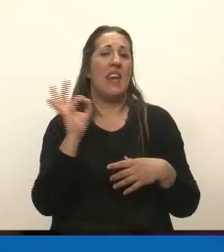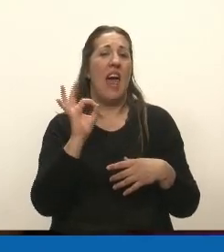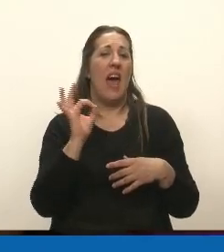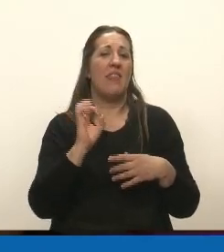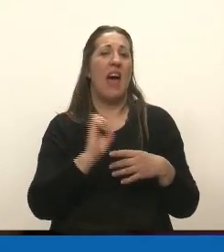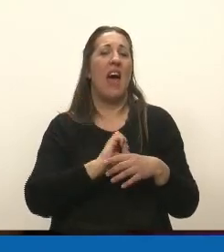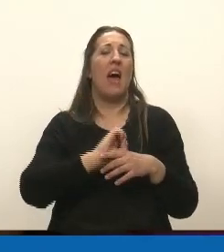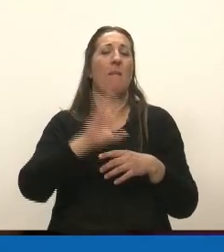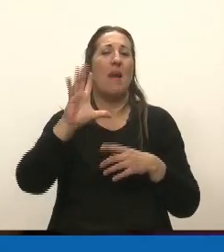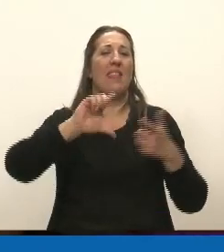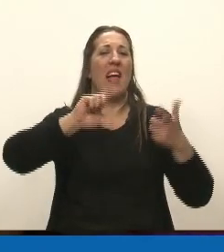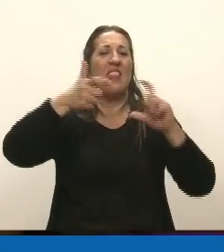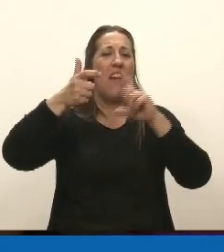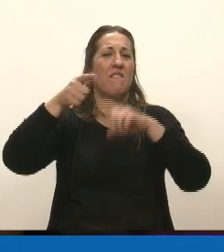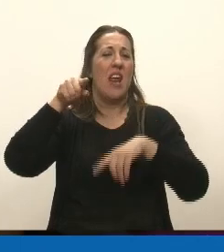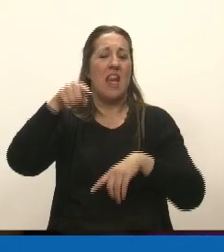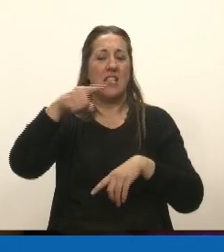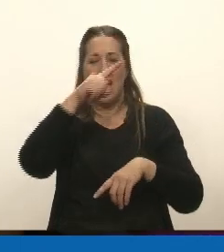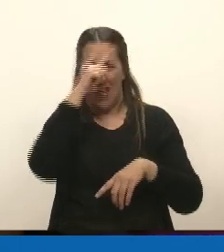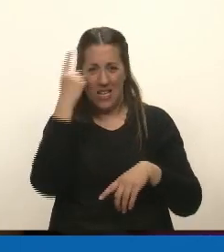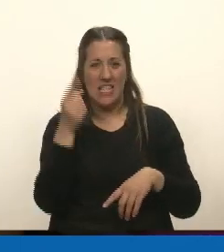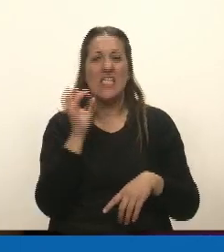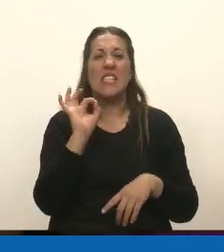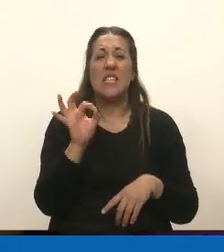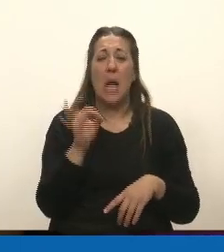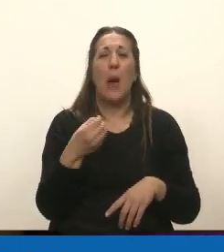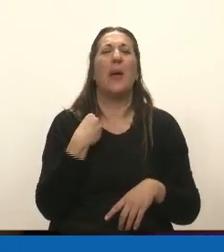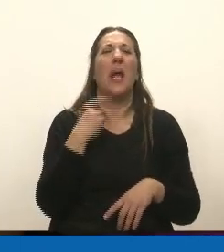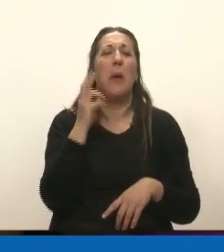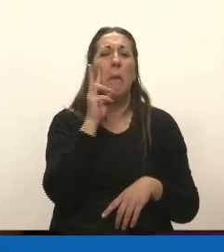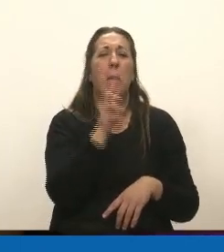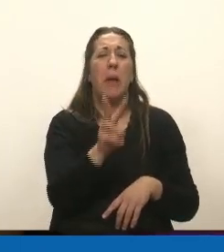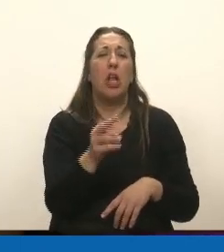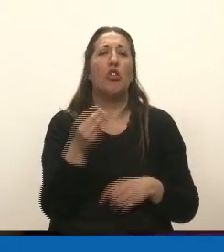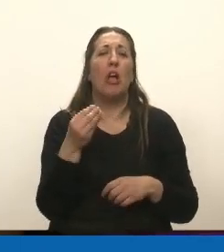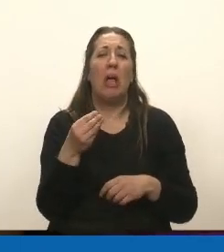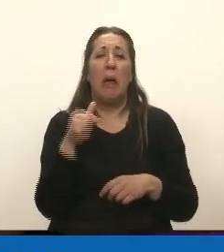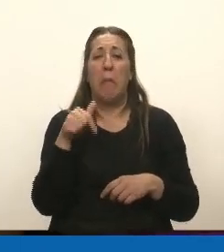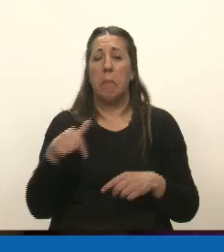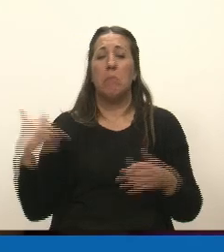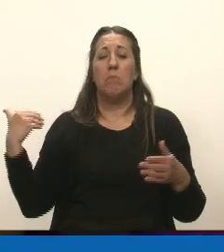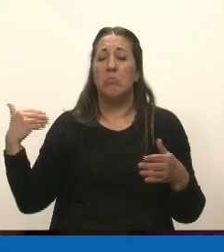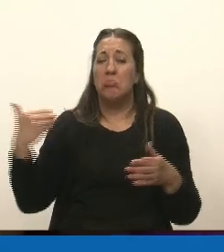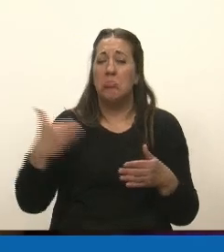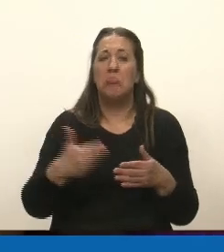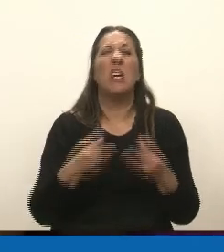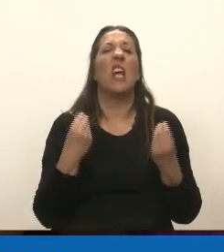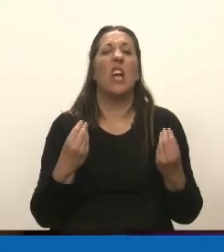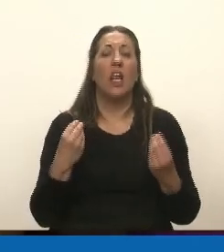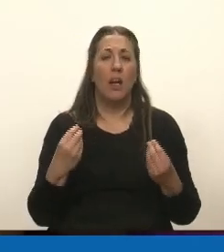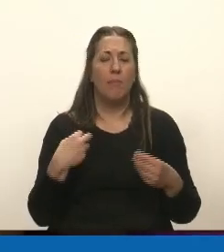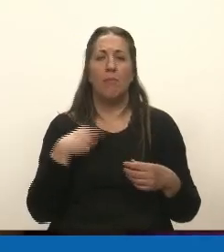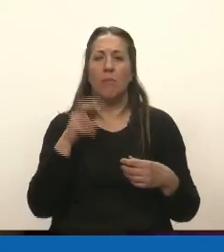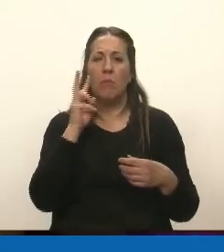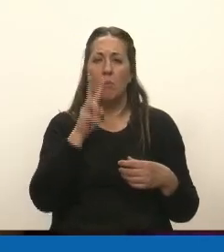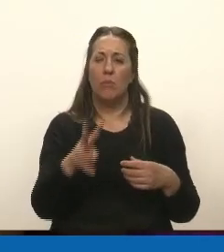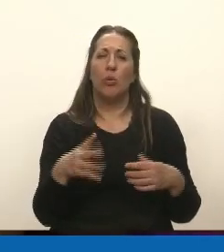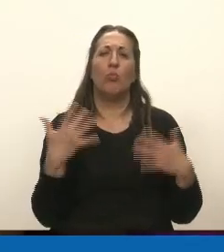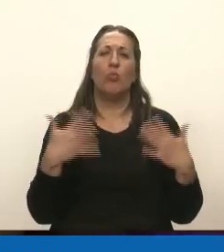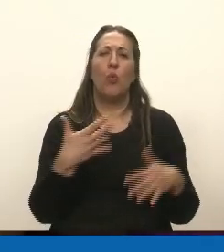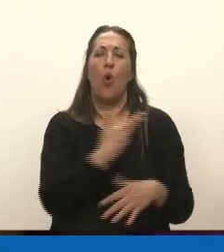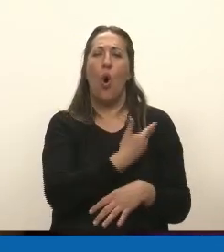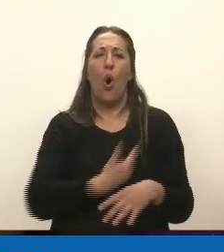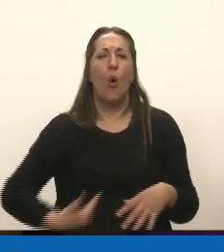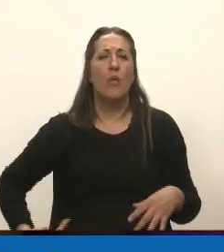¿Sabe qué he visto en todos estos días, señor presidente? He visto una enorme preocupación del gobierno